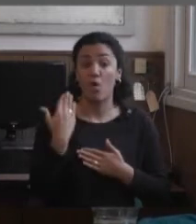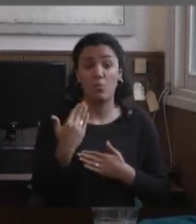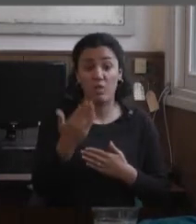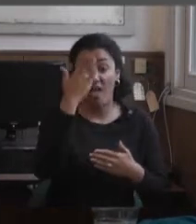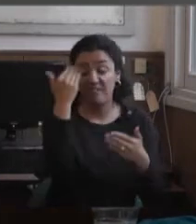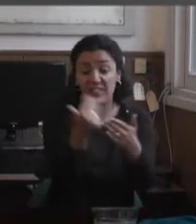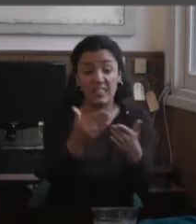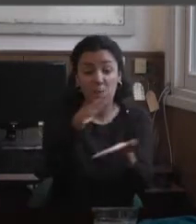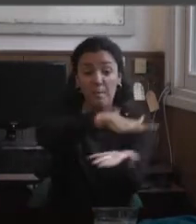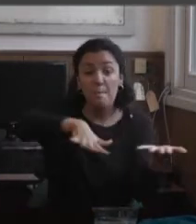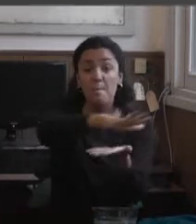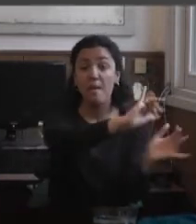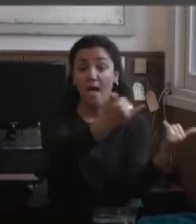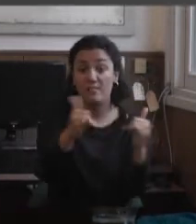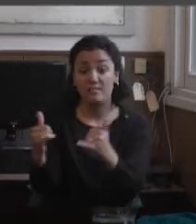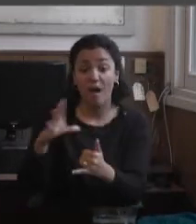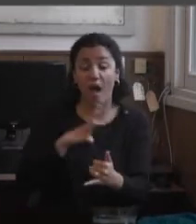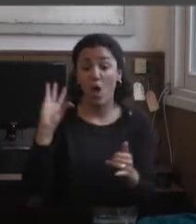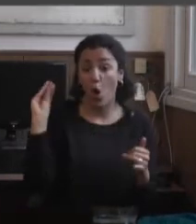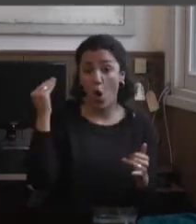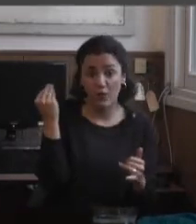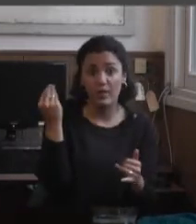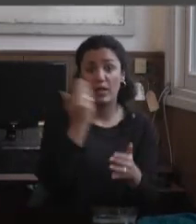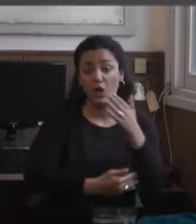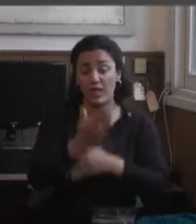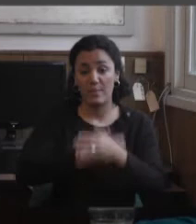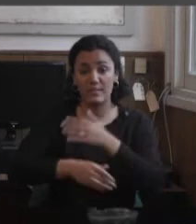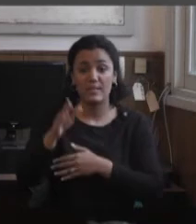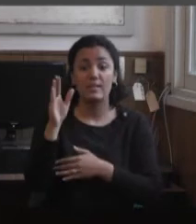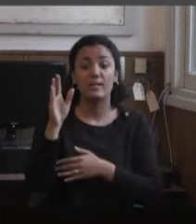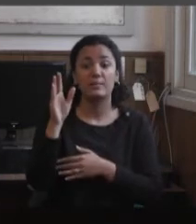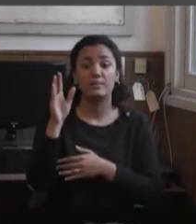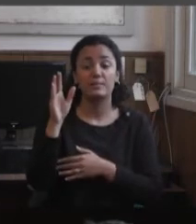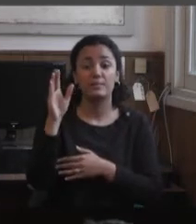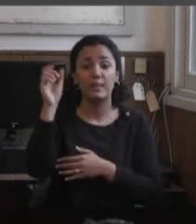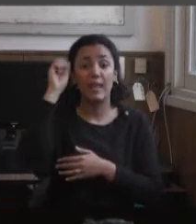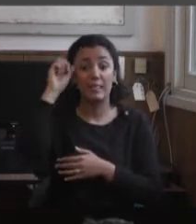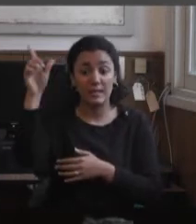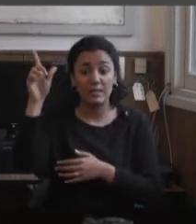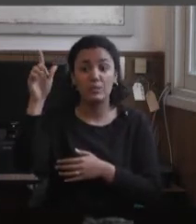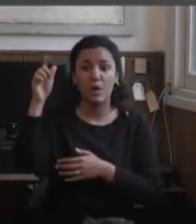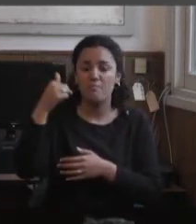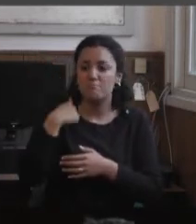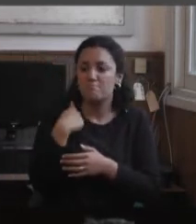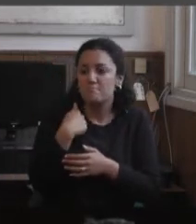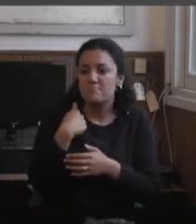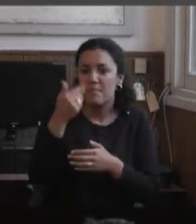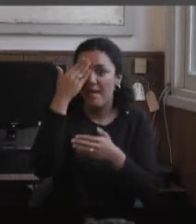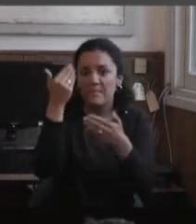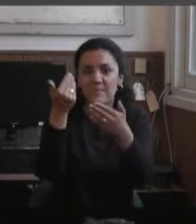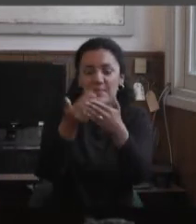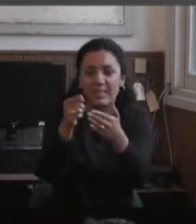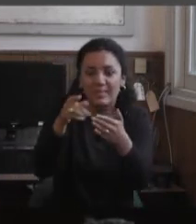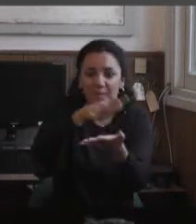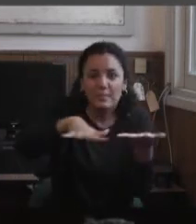plaza donde había un grupo de jóvenes con discapacidad intelectual y yo me cruzaba al parque y la pasaba bien. Eso era todo lo que podía